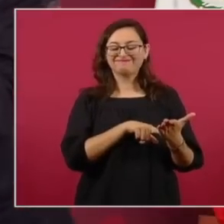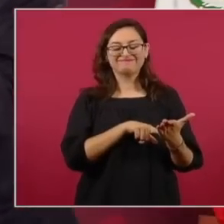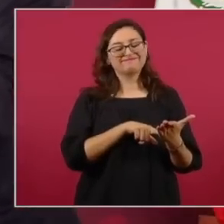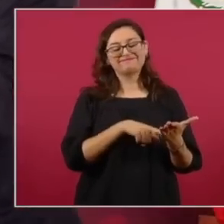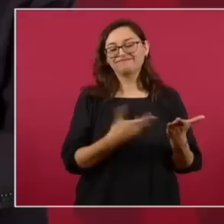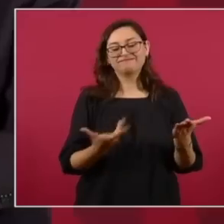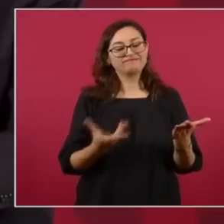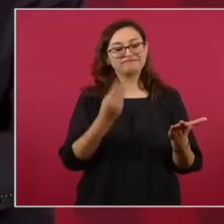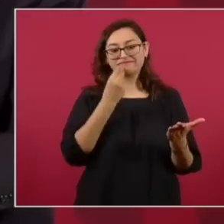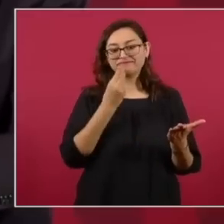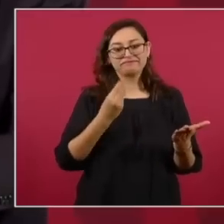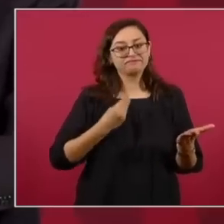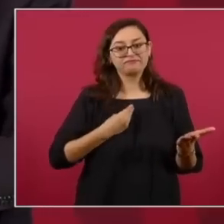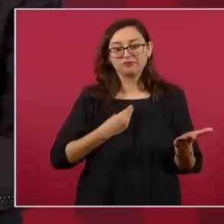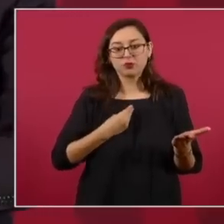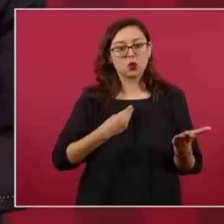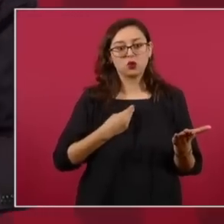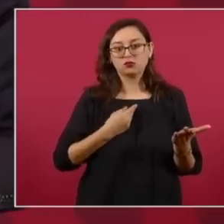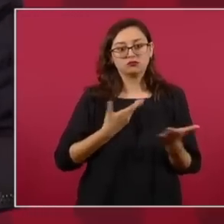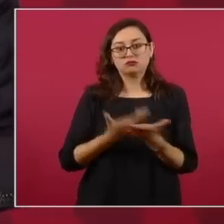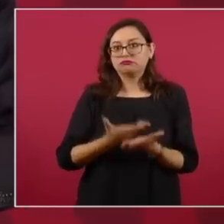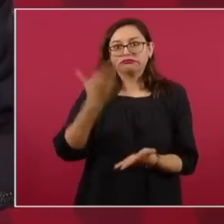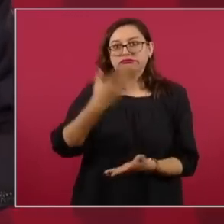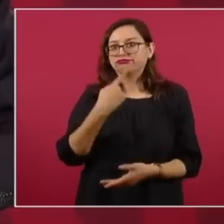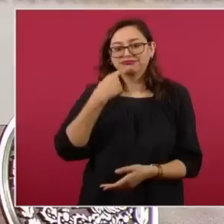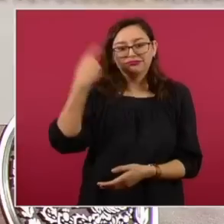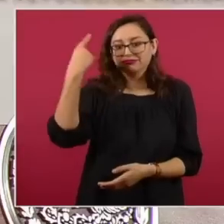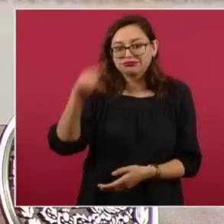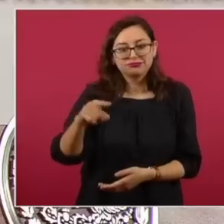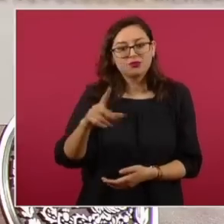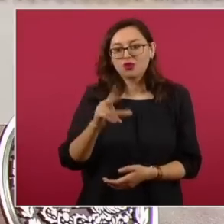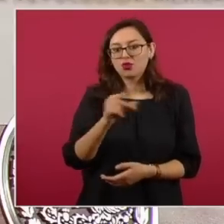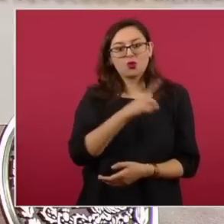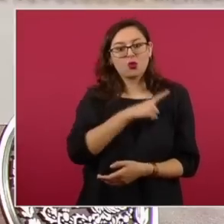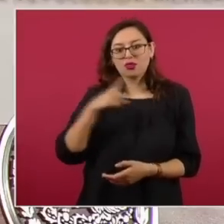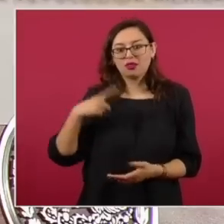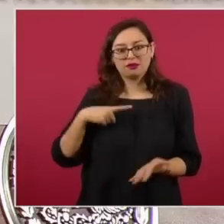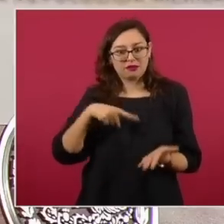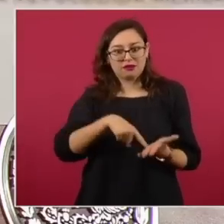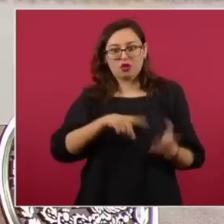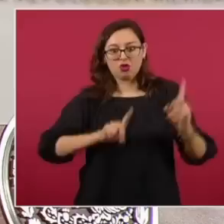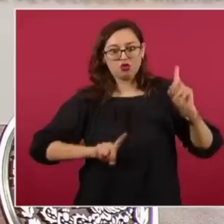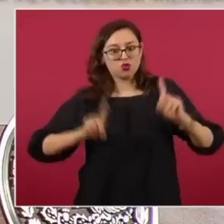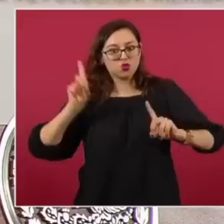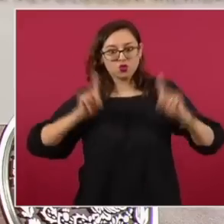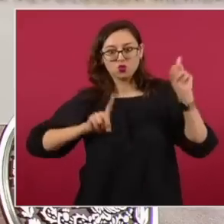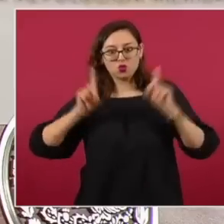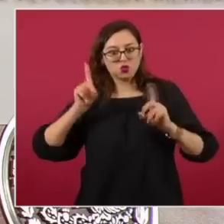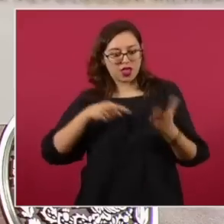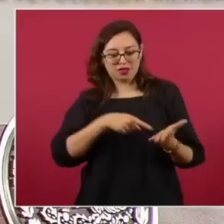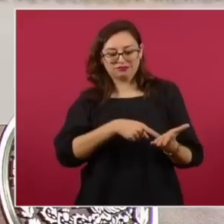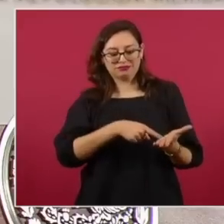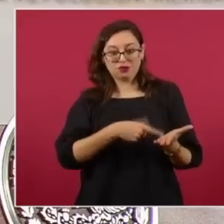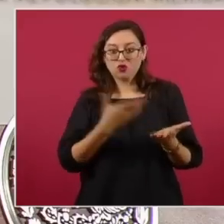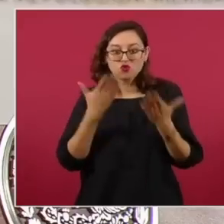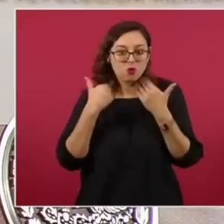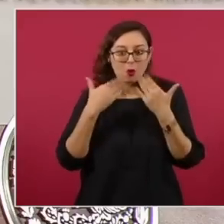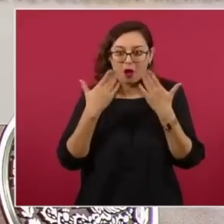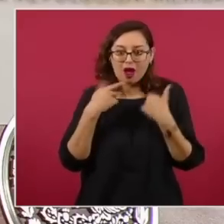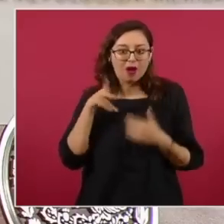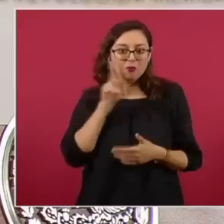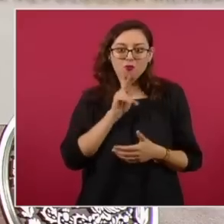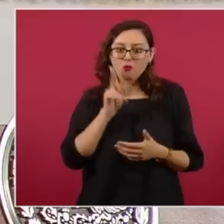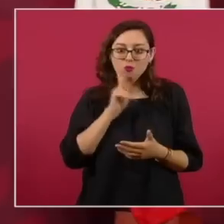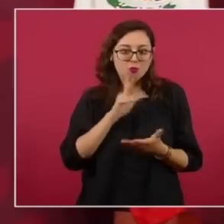el gobierno presentar una denuncia por operaciones con recursos de procedencia ilícita